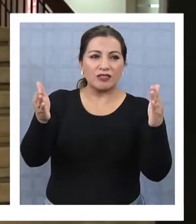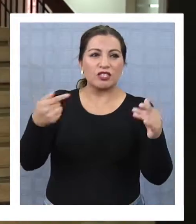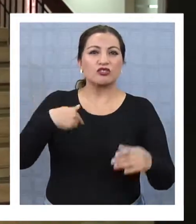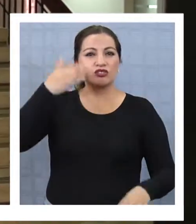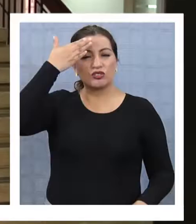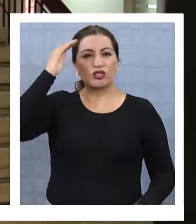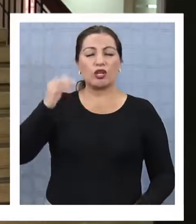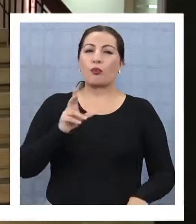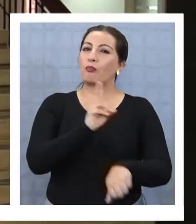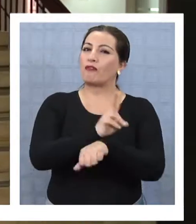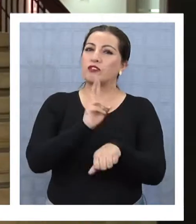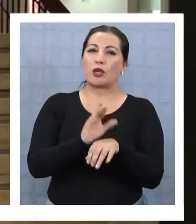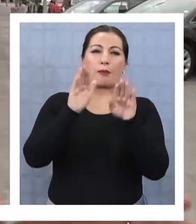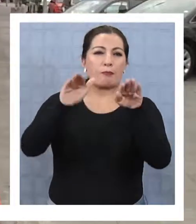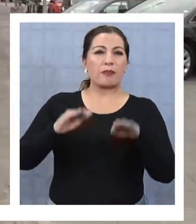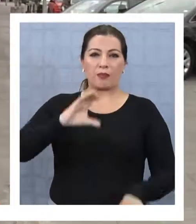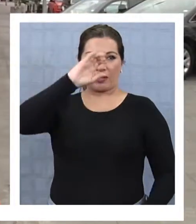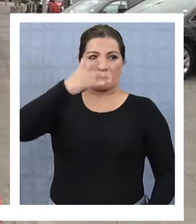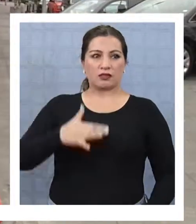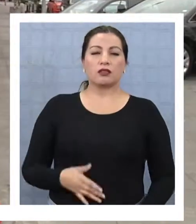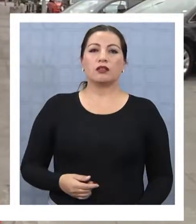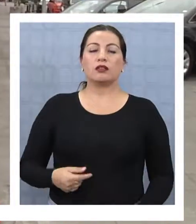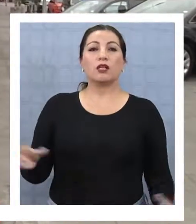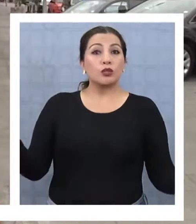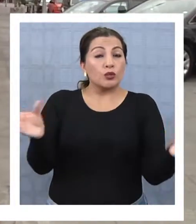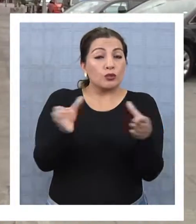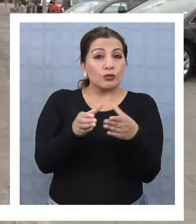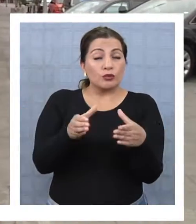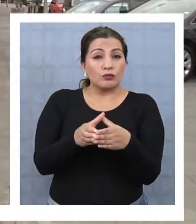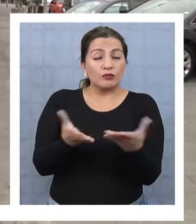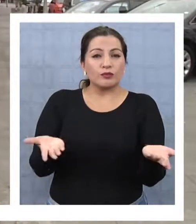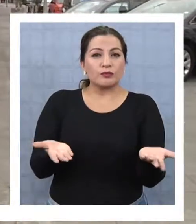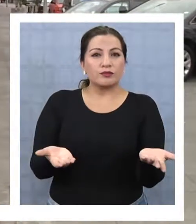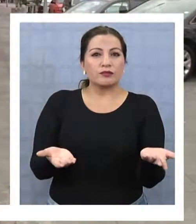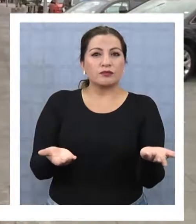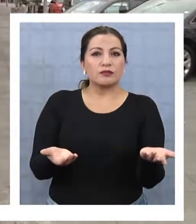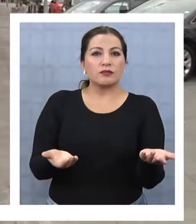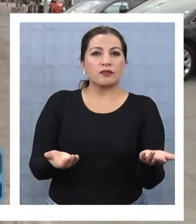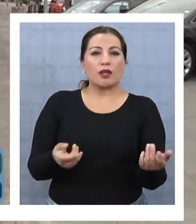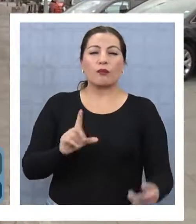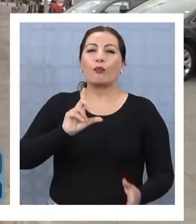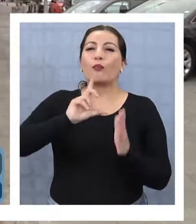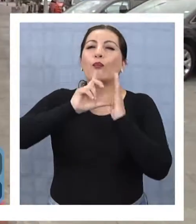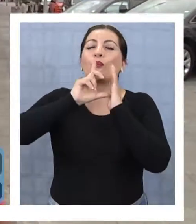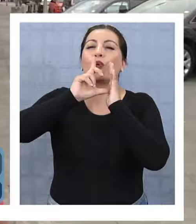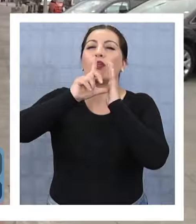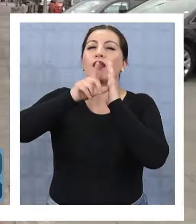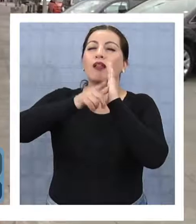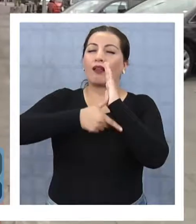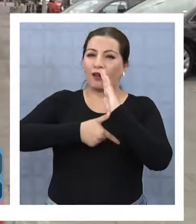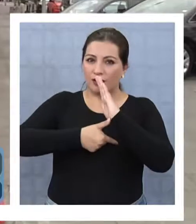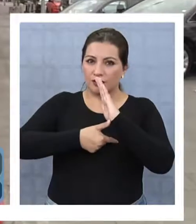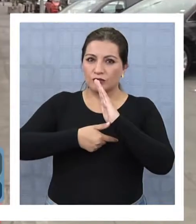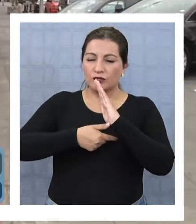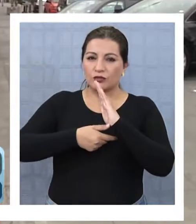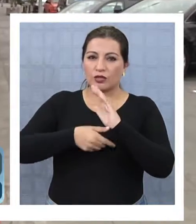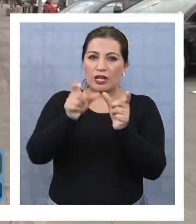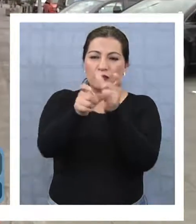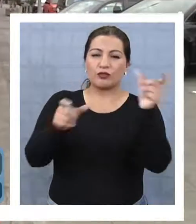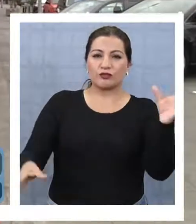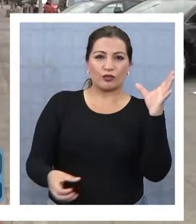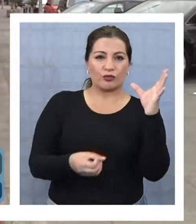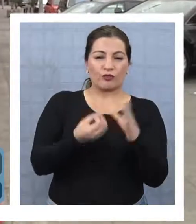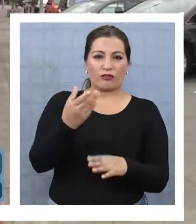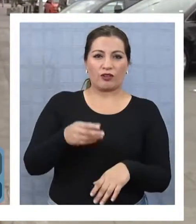tienen que traer un técnico de las mismas características. Lo veo muy lento las nuevas generaciones y contratación de un futuro